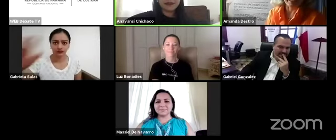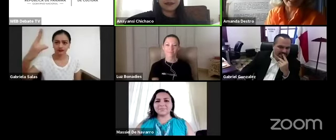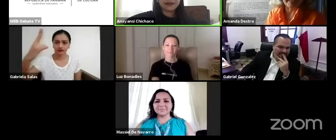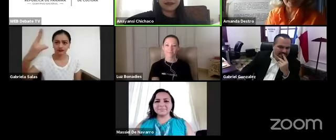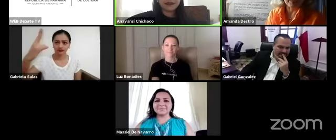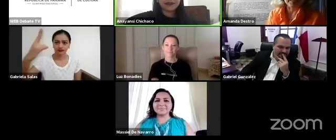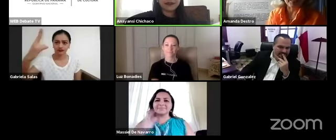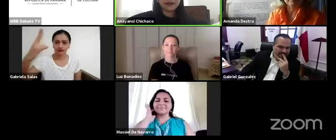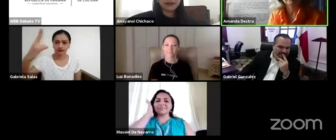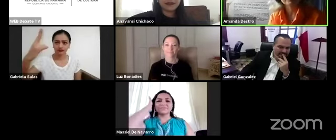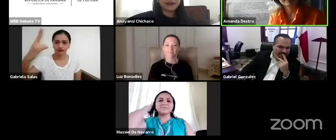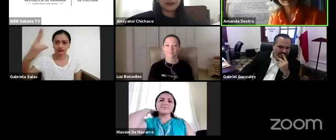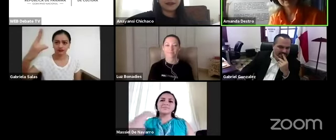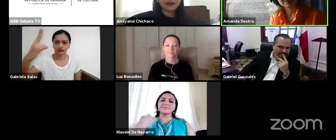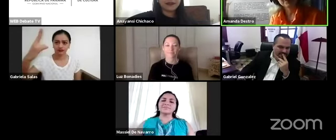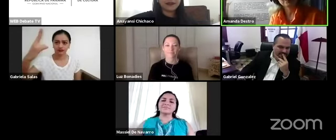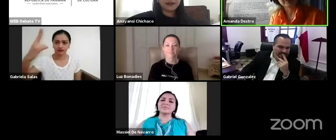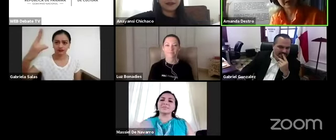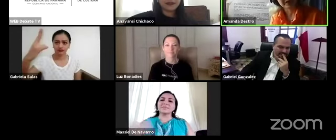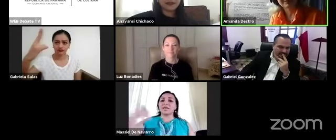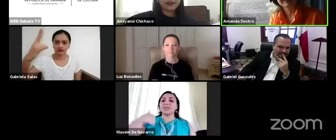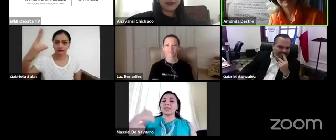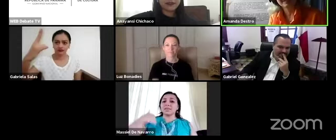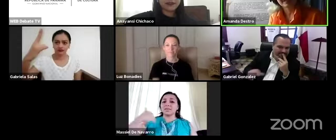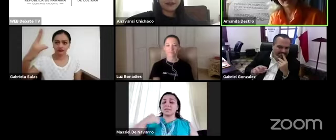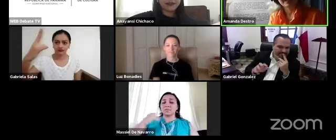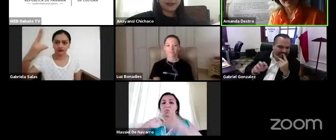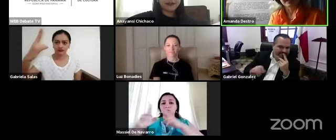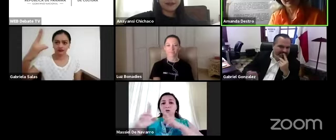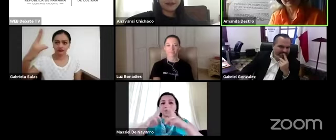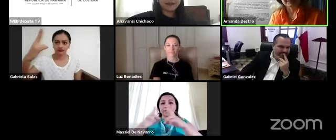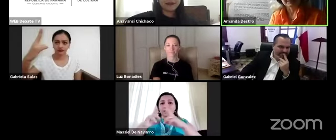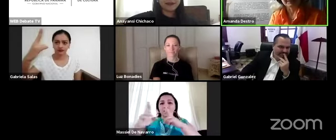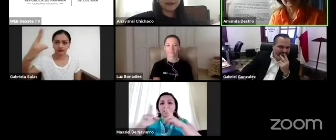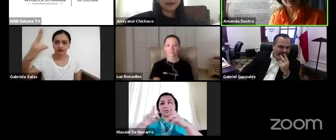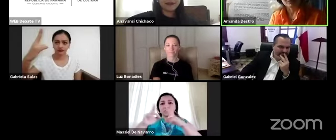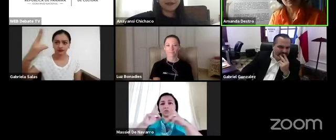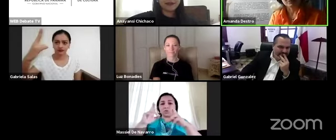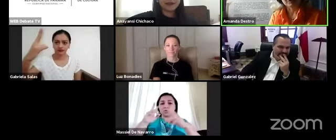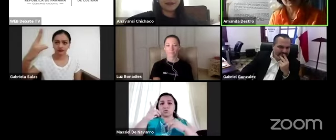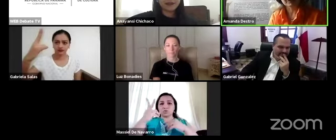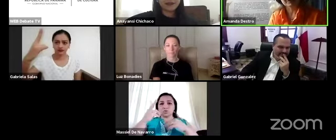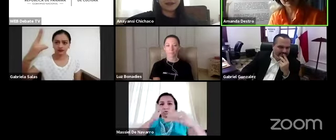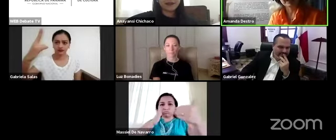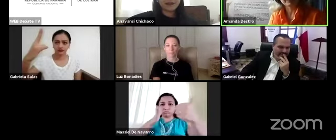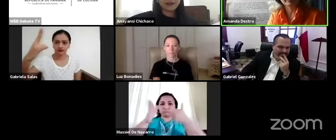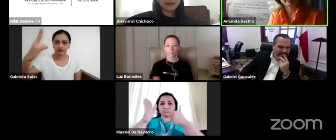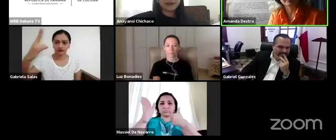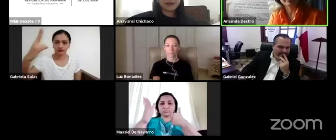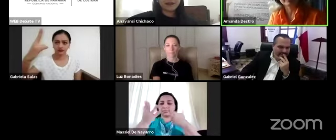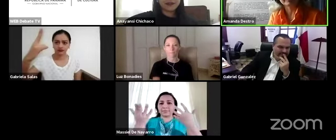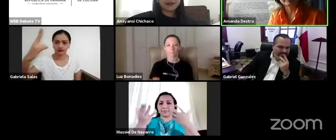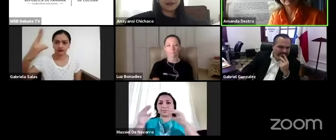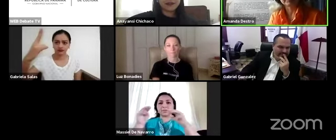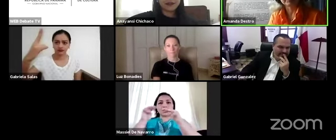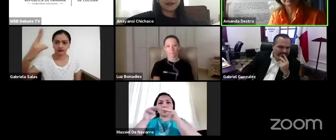tenemos una relación a doble vía. Los museos tienen que